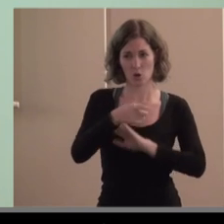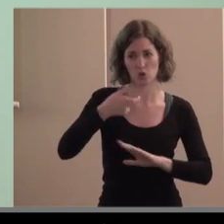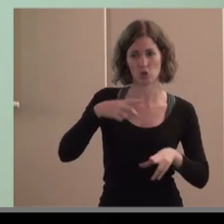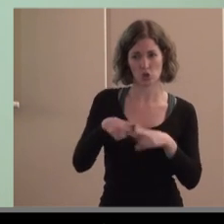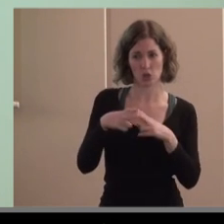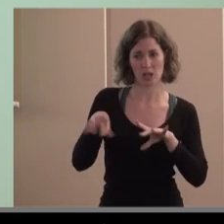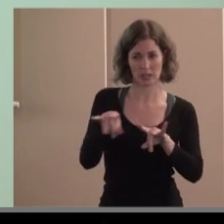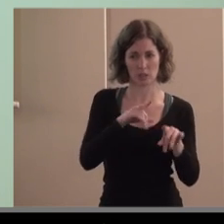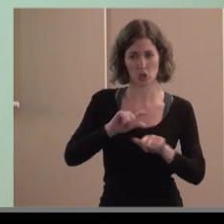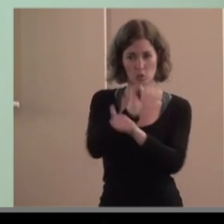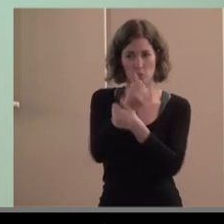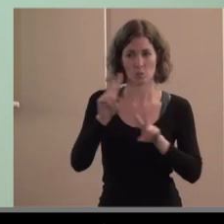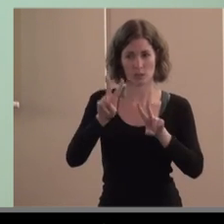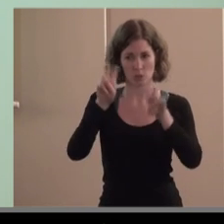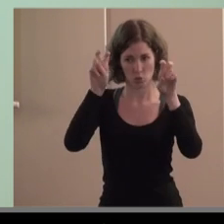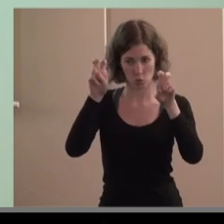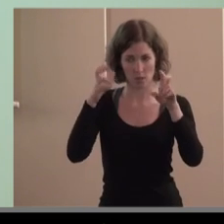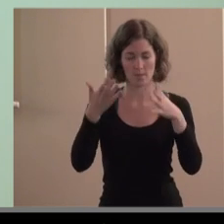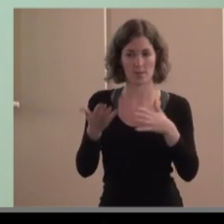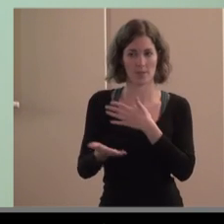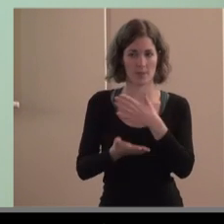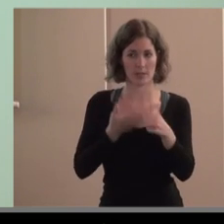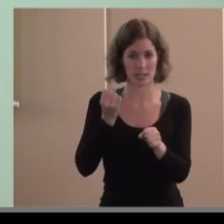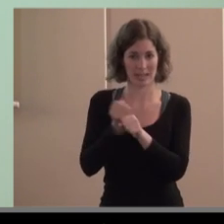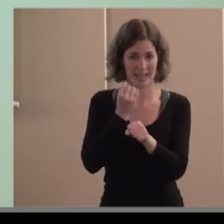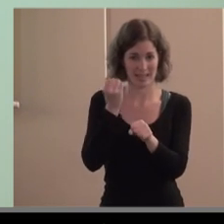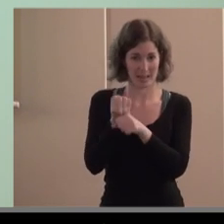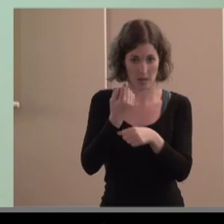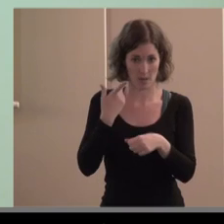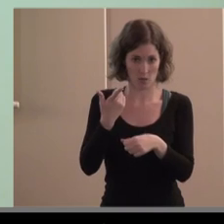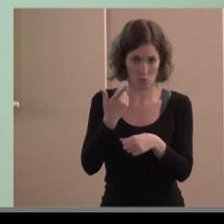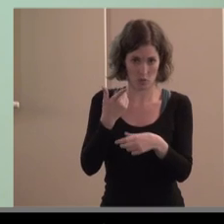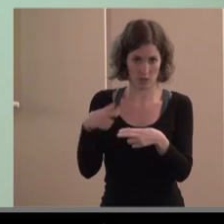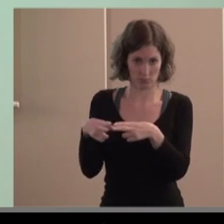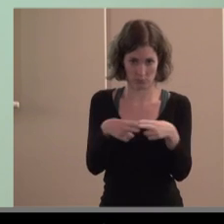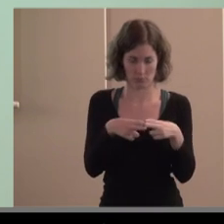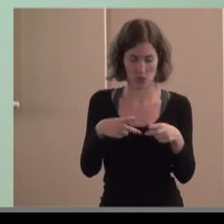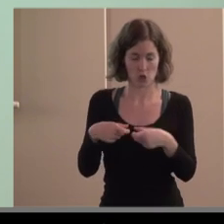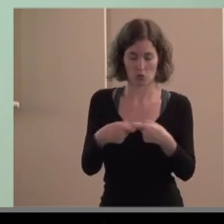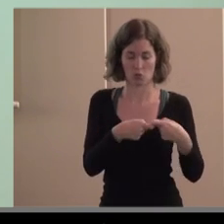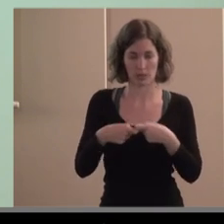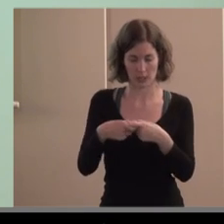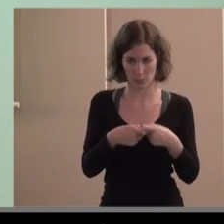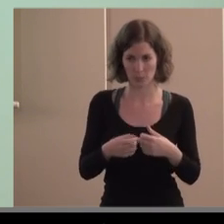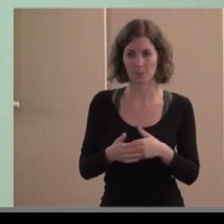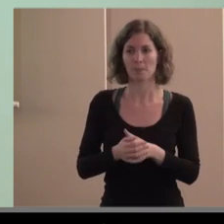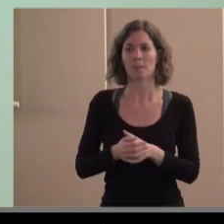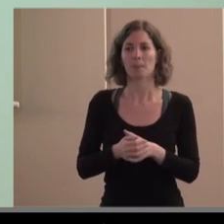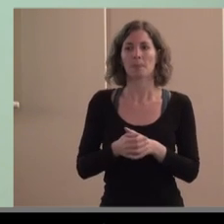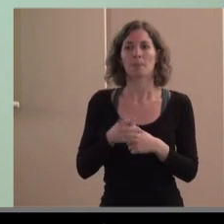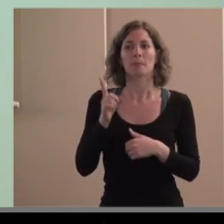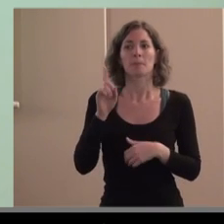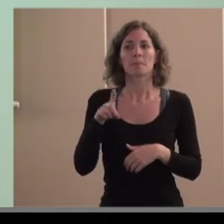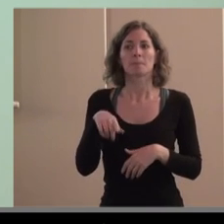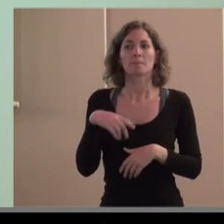innovadoras del esquema del trabajo de representación cooperativo prestigiar la imagen del combativismo de la economía social para eso tiene que